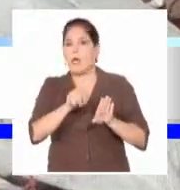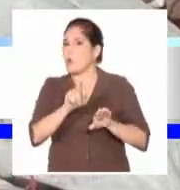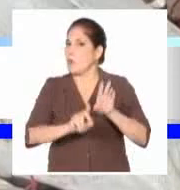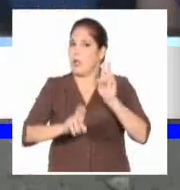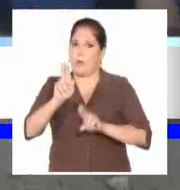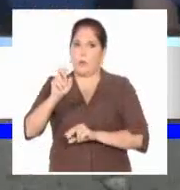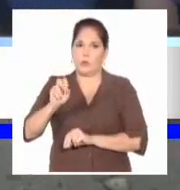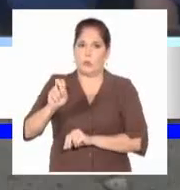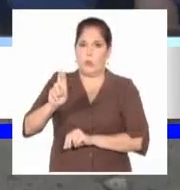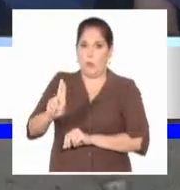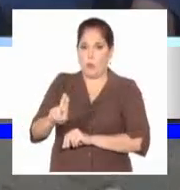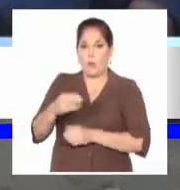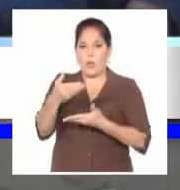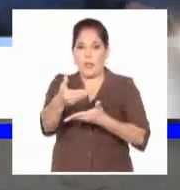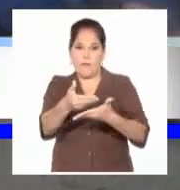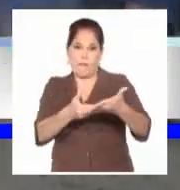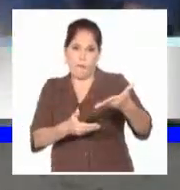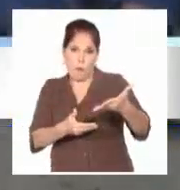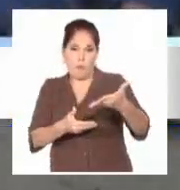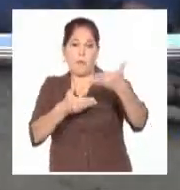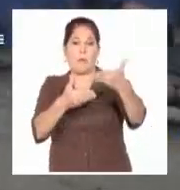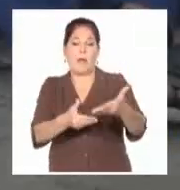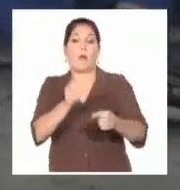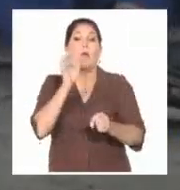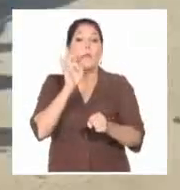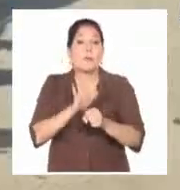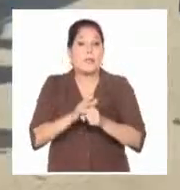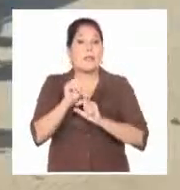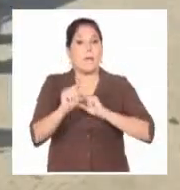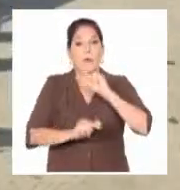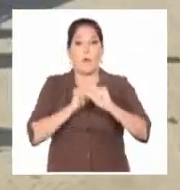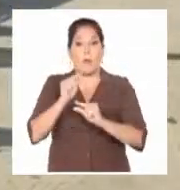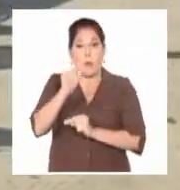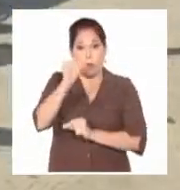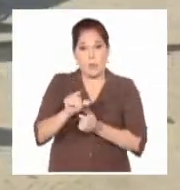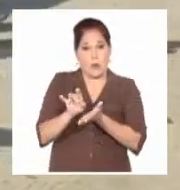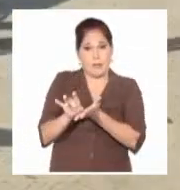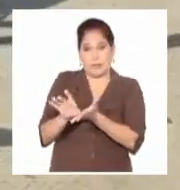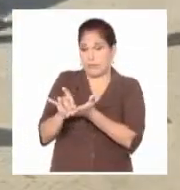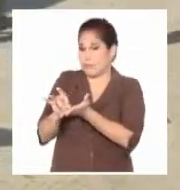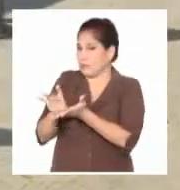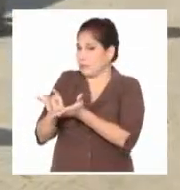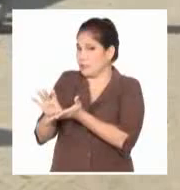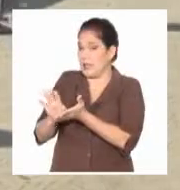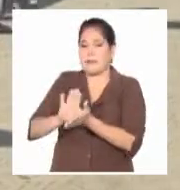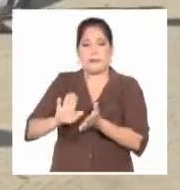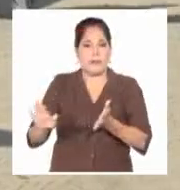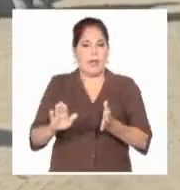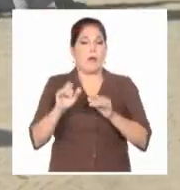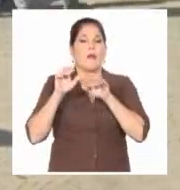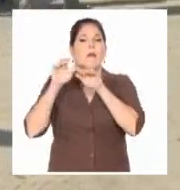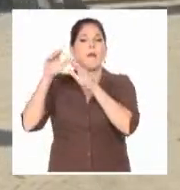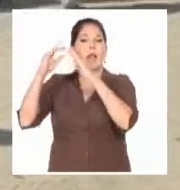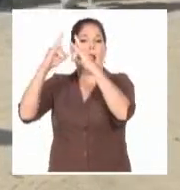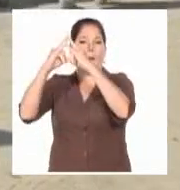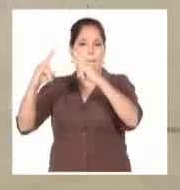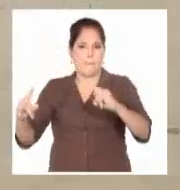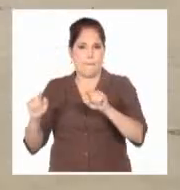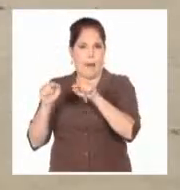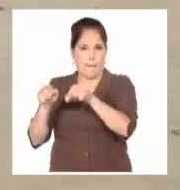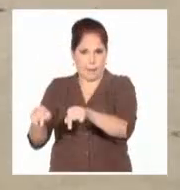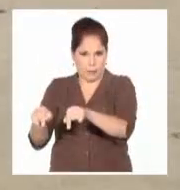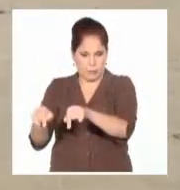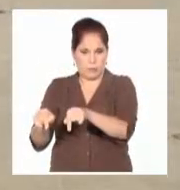la ONU e informaron que iniciarán las deportaciones masivas luego de ubicar a los migrantes en campamentos de acogida y tránsito.